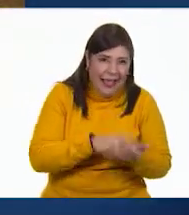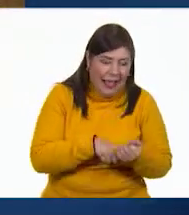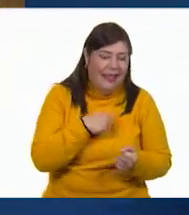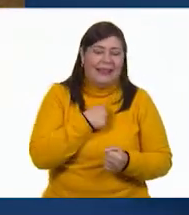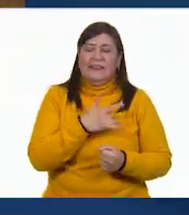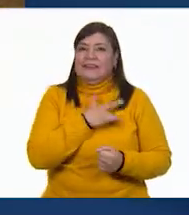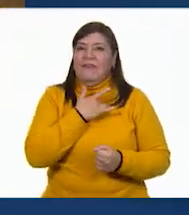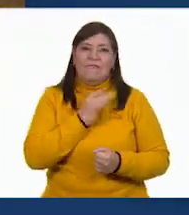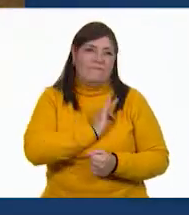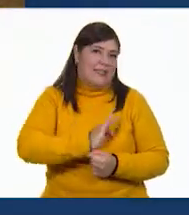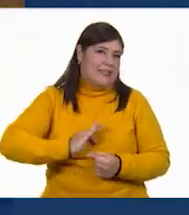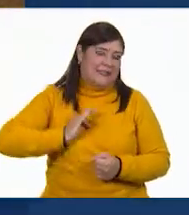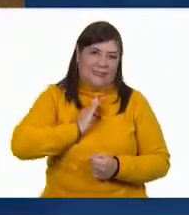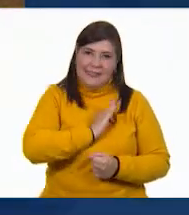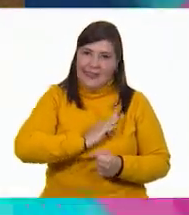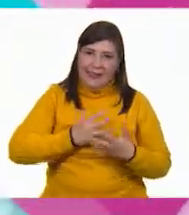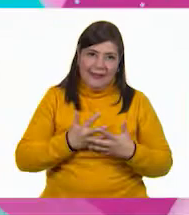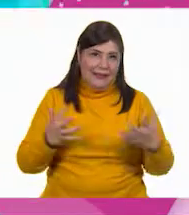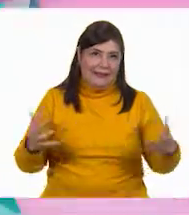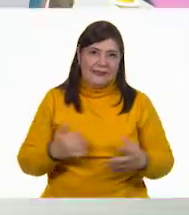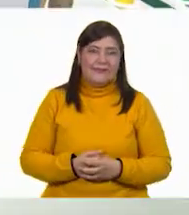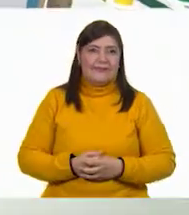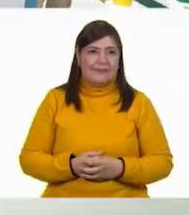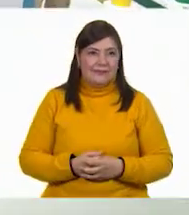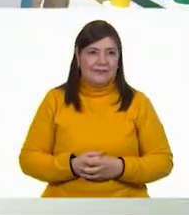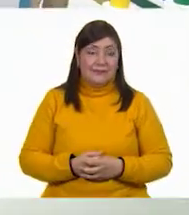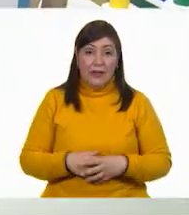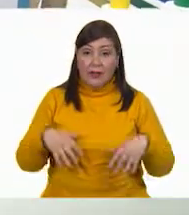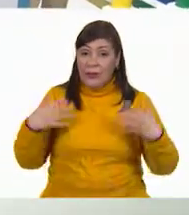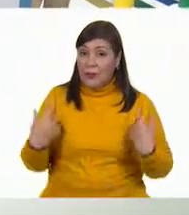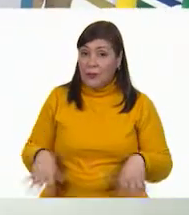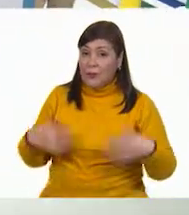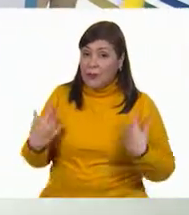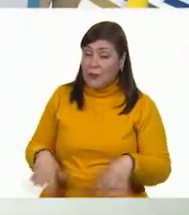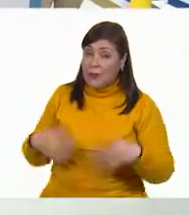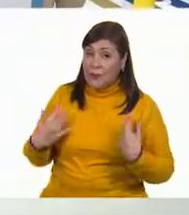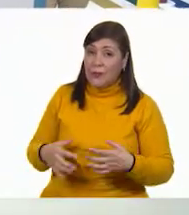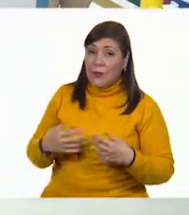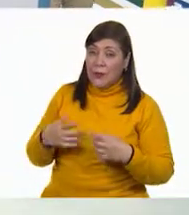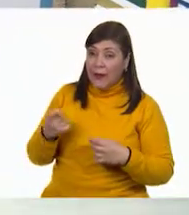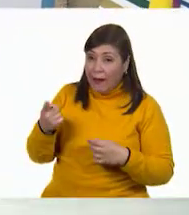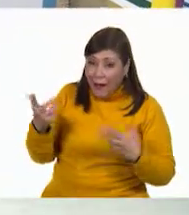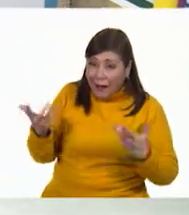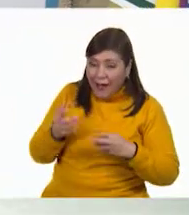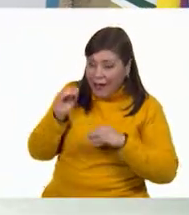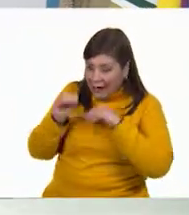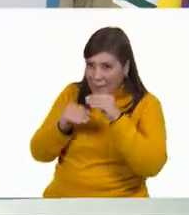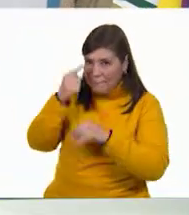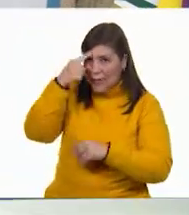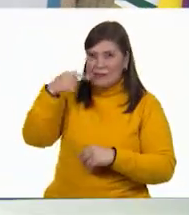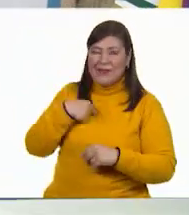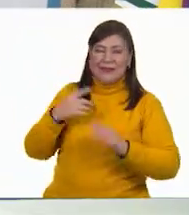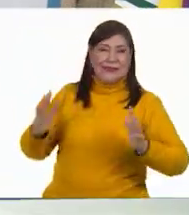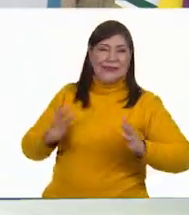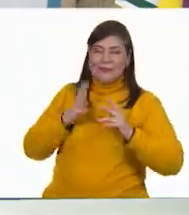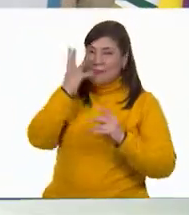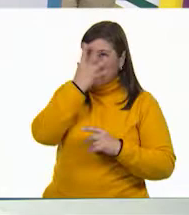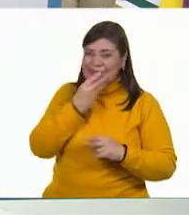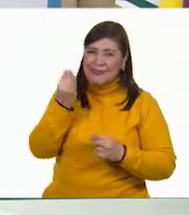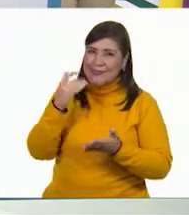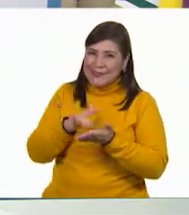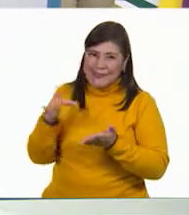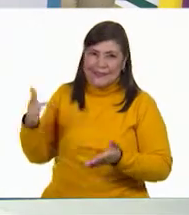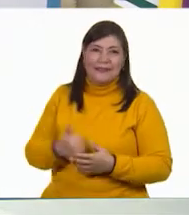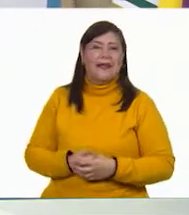felicidad muy grande. ¡Guau! ¿Hicieron eso para mí? ¡Qué bonita sorpresa! ¡Muchas gracias!